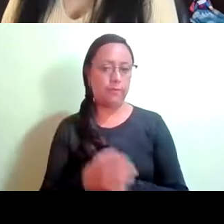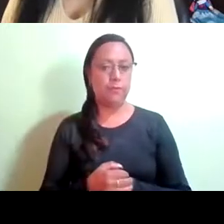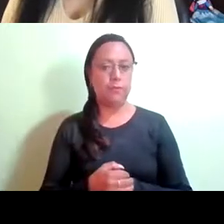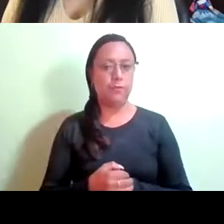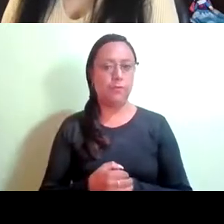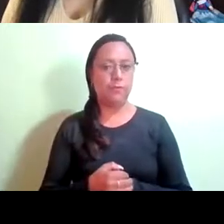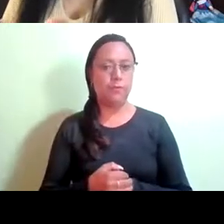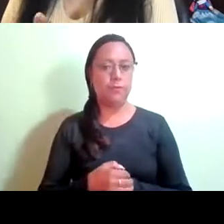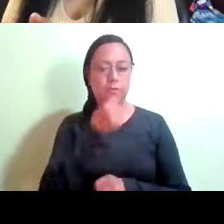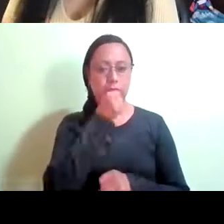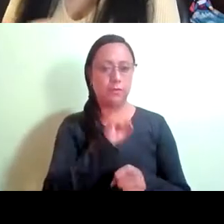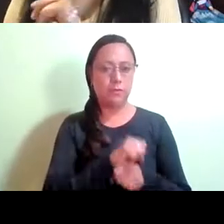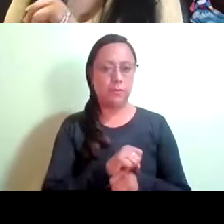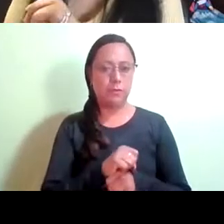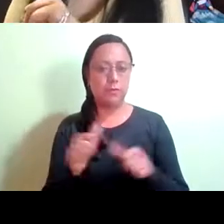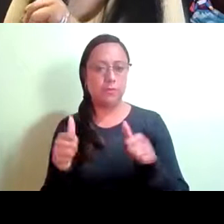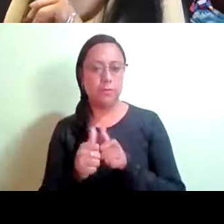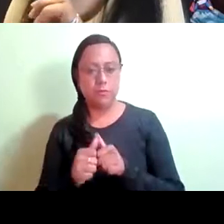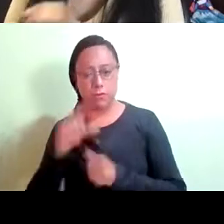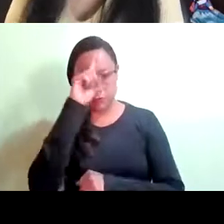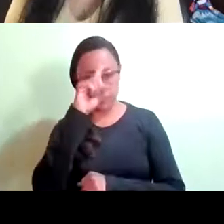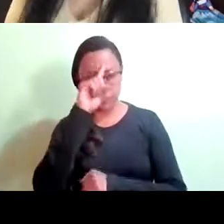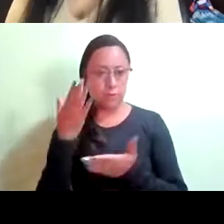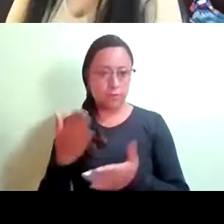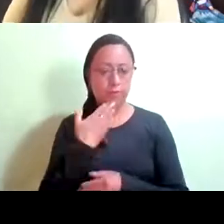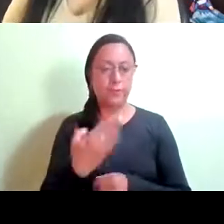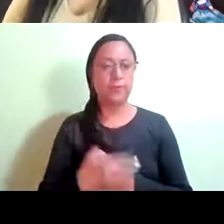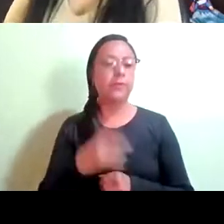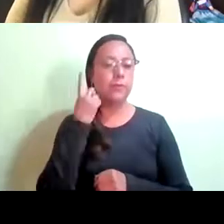secretario con sus asesores, ¿les parece bien? Diputada, presidenta.